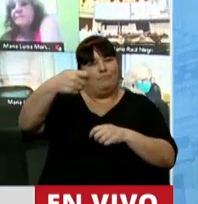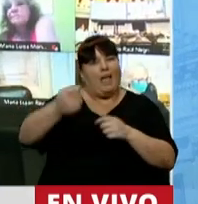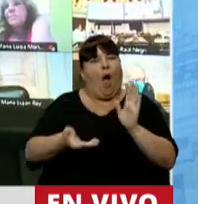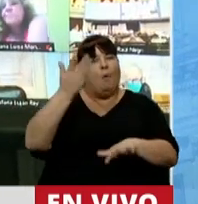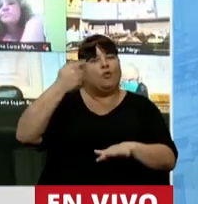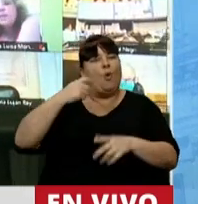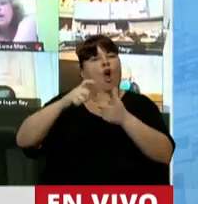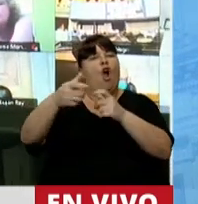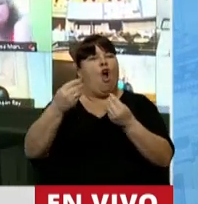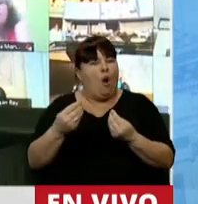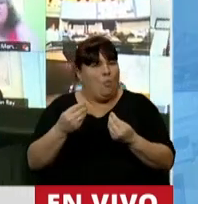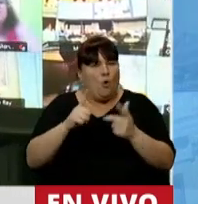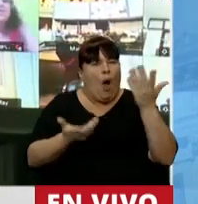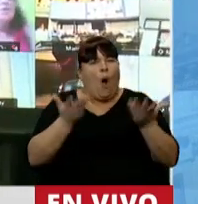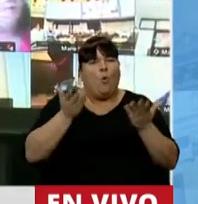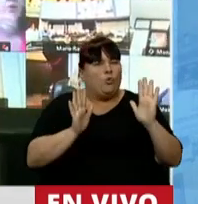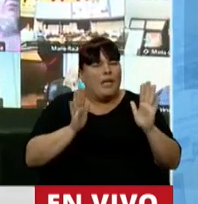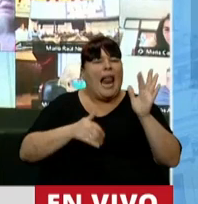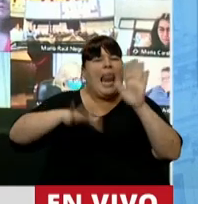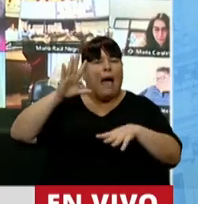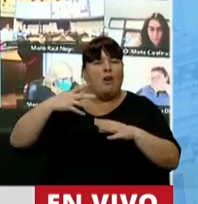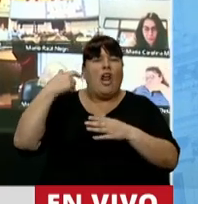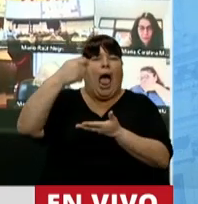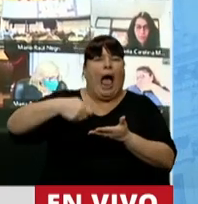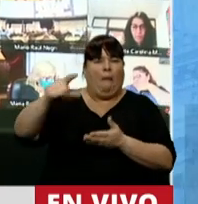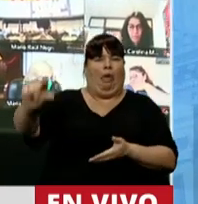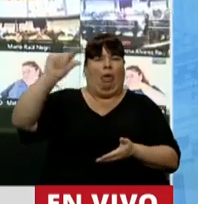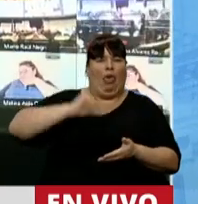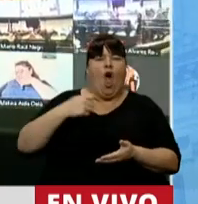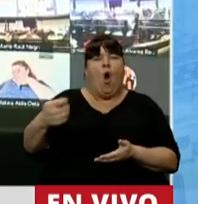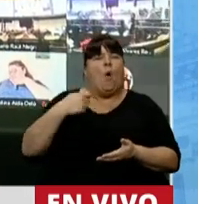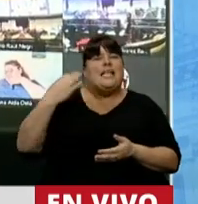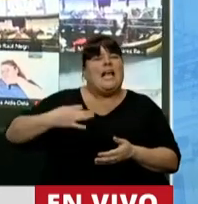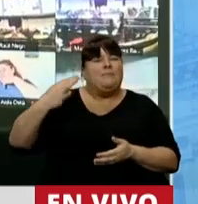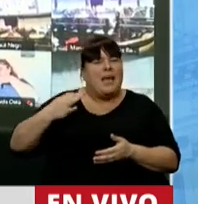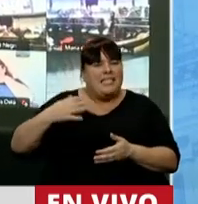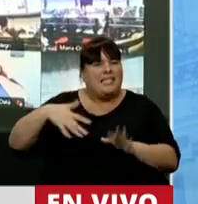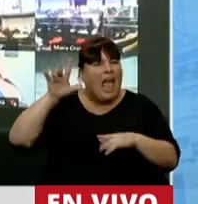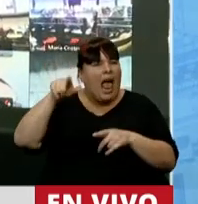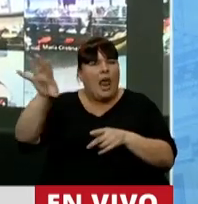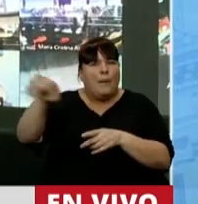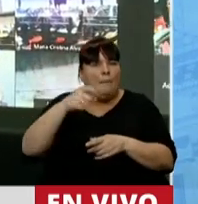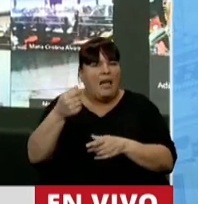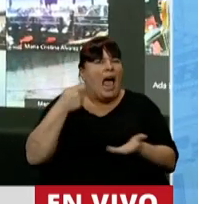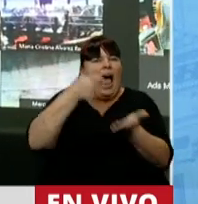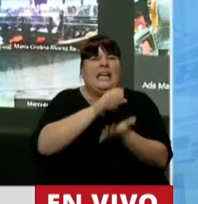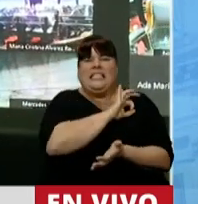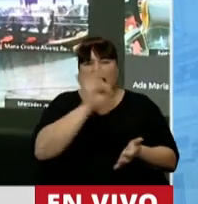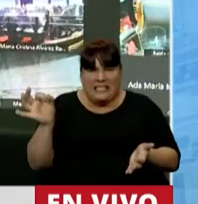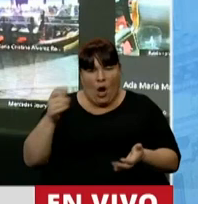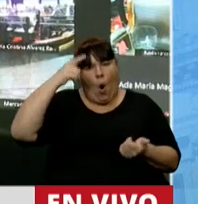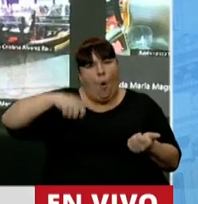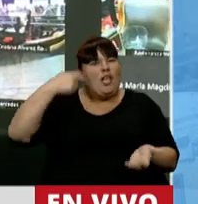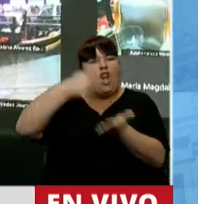lo más injusto que hay. La mayoría que aporta recibe poco y las jubilaciones de privilegio que traccionan de ese fondo sin aportar nada,